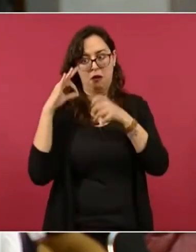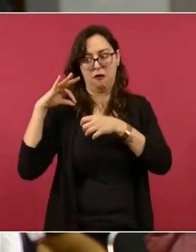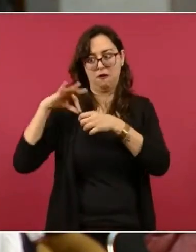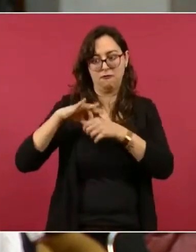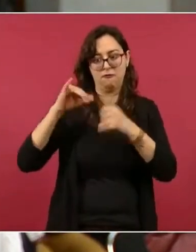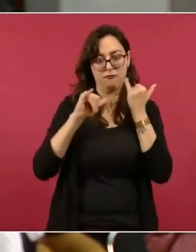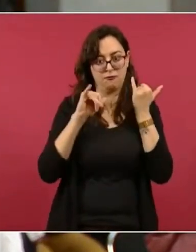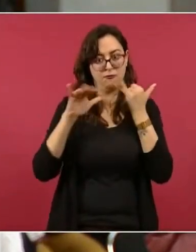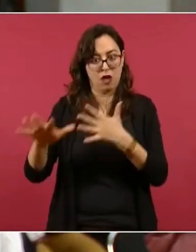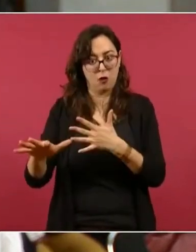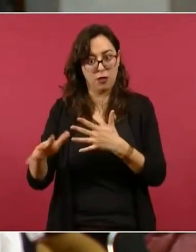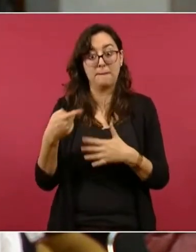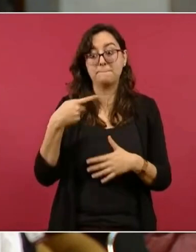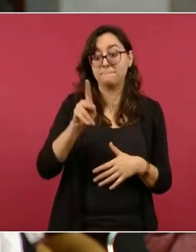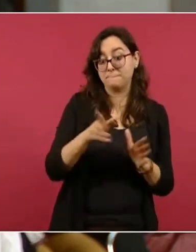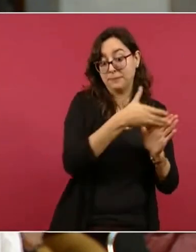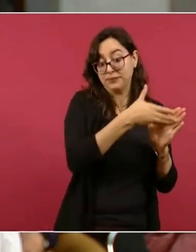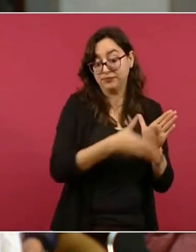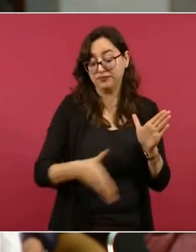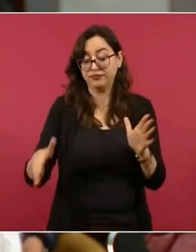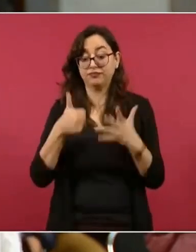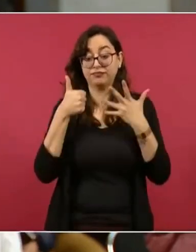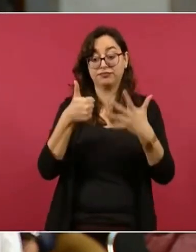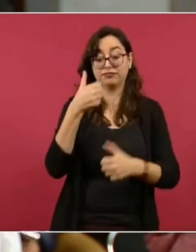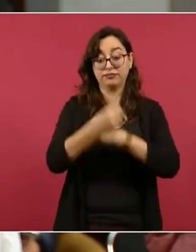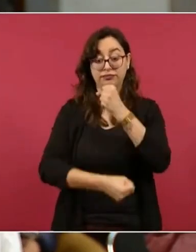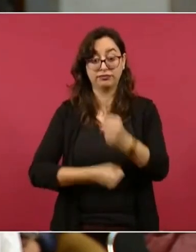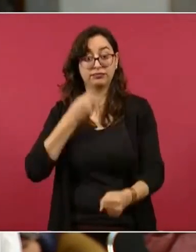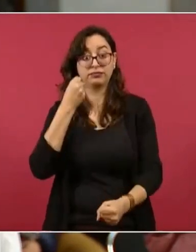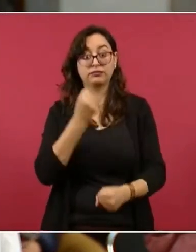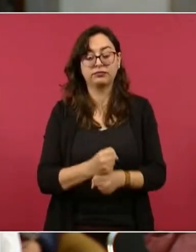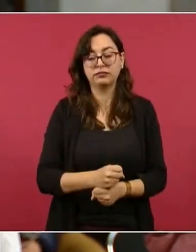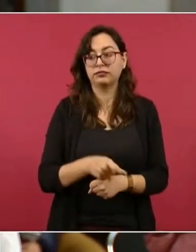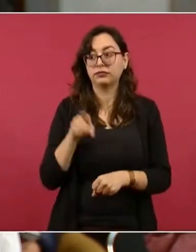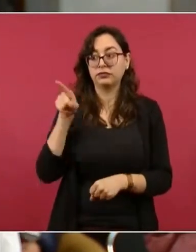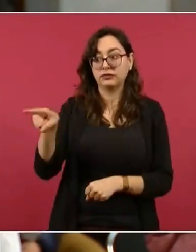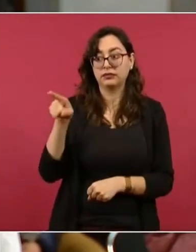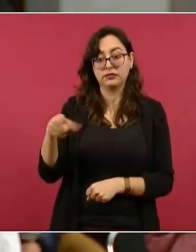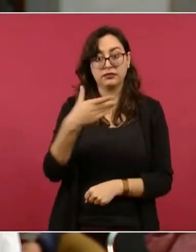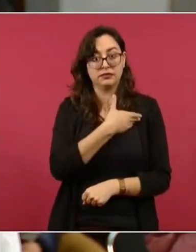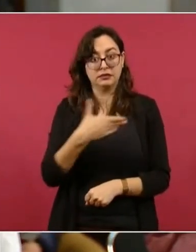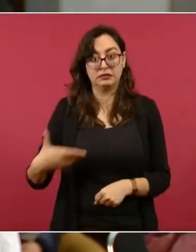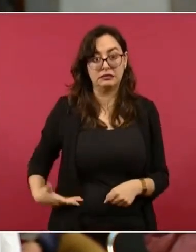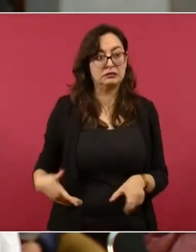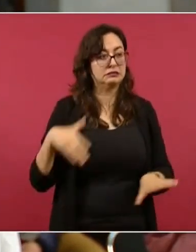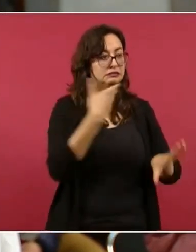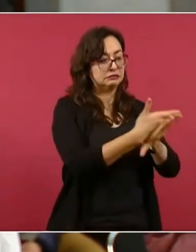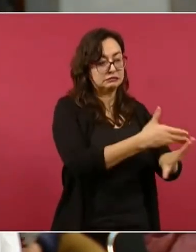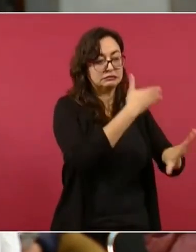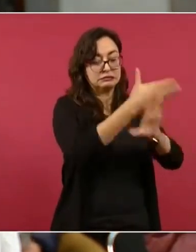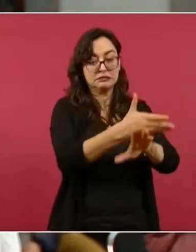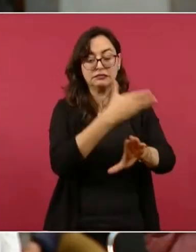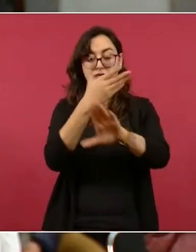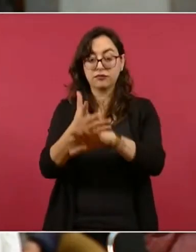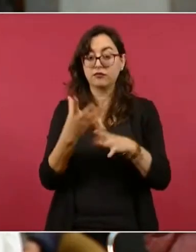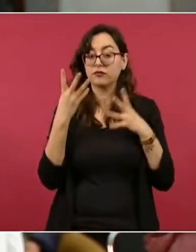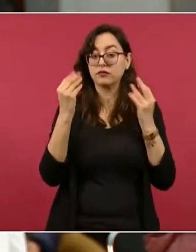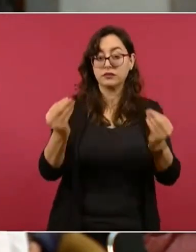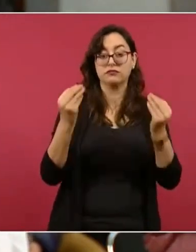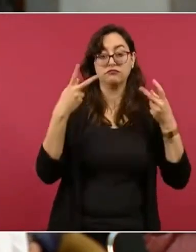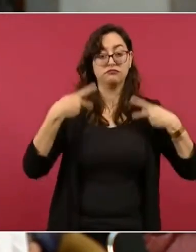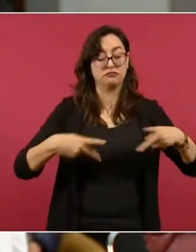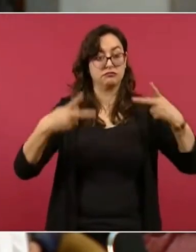torturadas y violentadas en sus derechos humanos porque se los llevaron sin ninguna orden de aprehensión y en lugar de presentarlas ante el MP, los